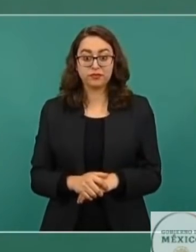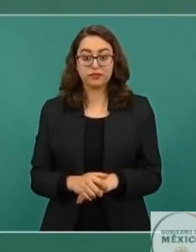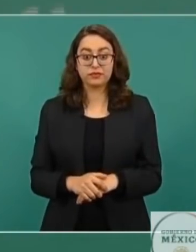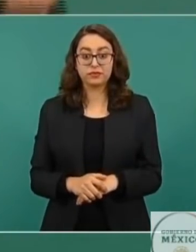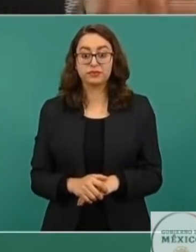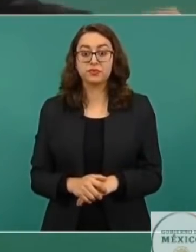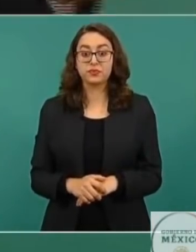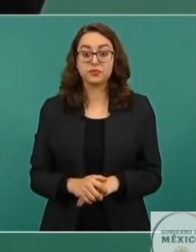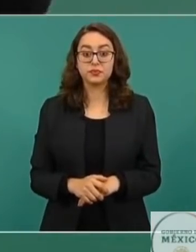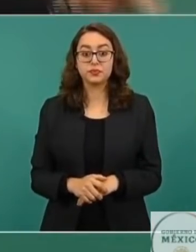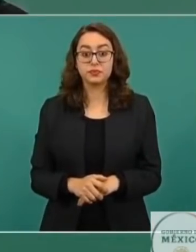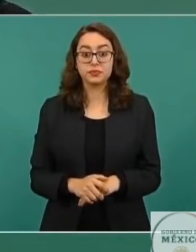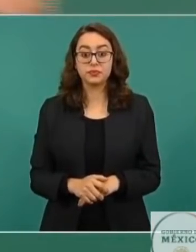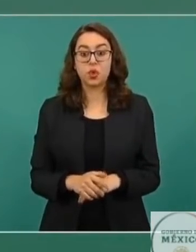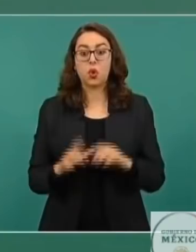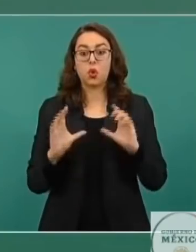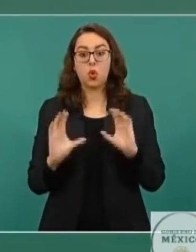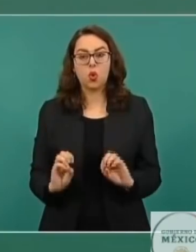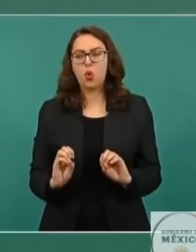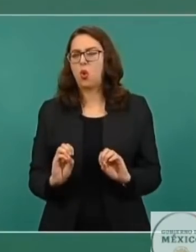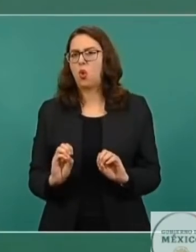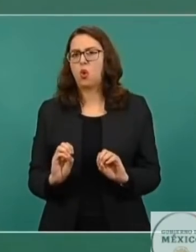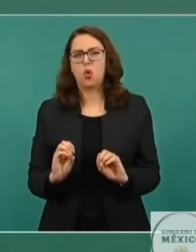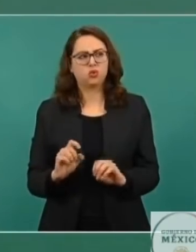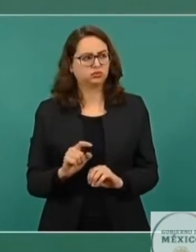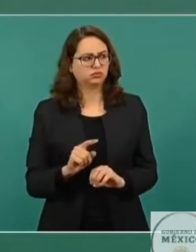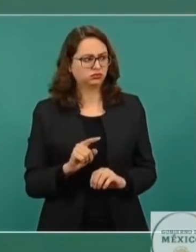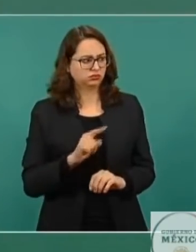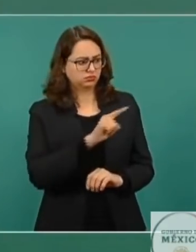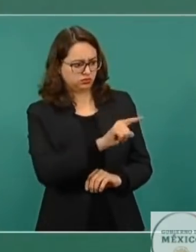No sé si le dijo el que debe de ir a la cárcel, eres tú.